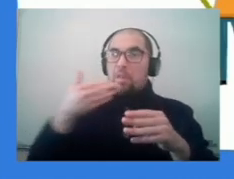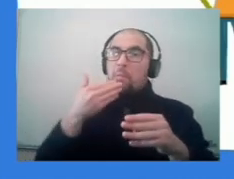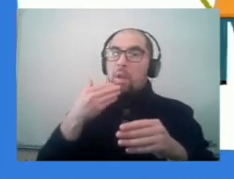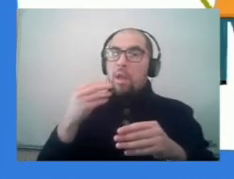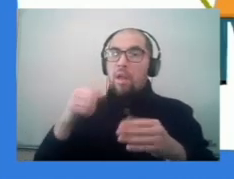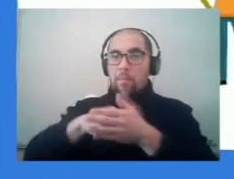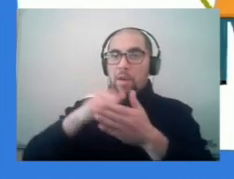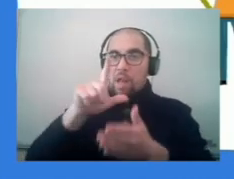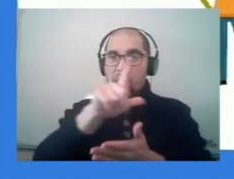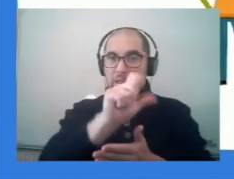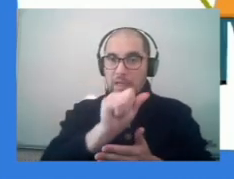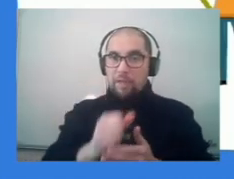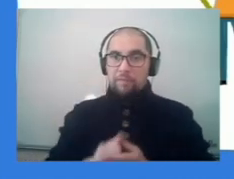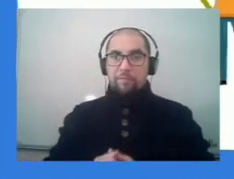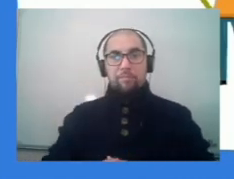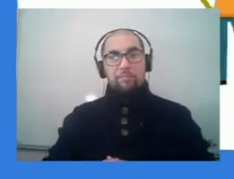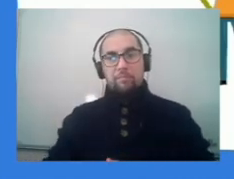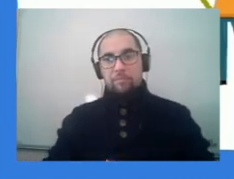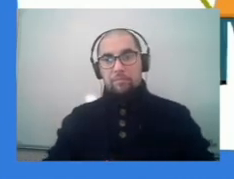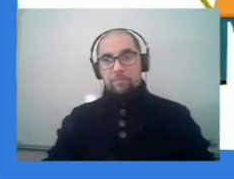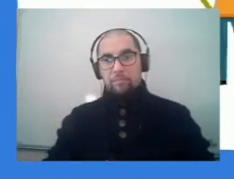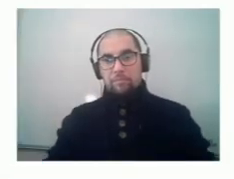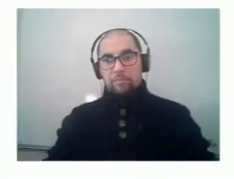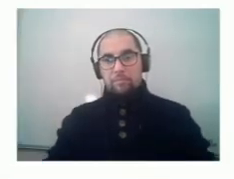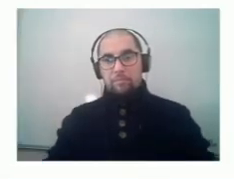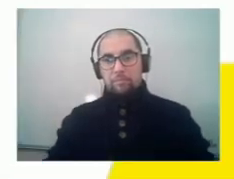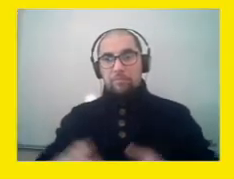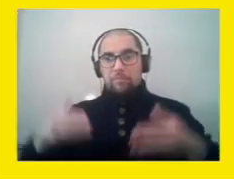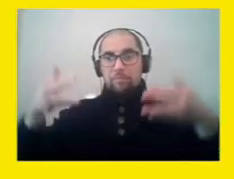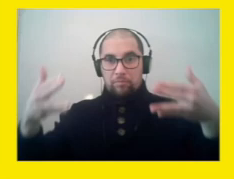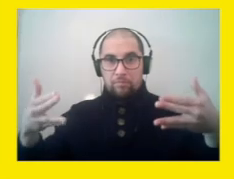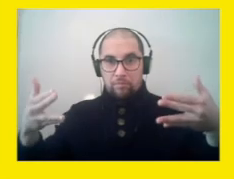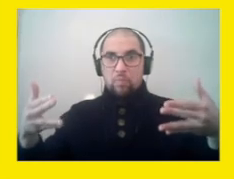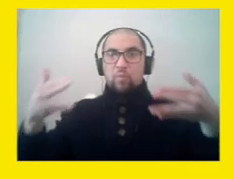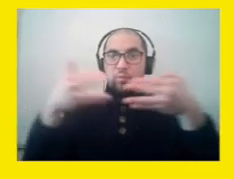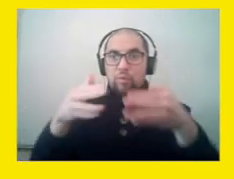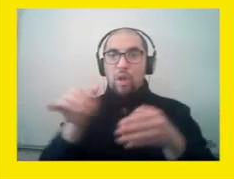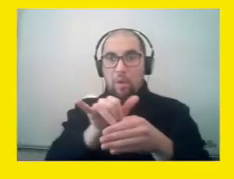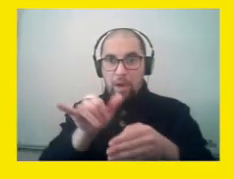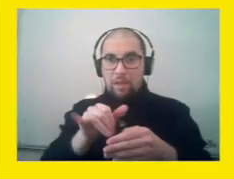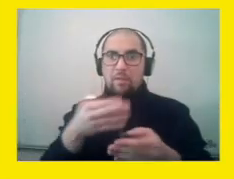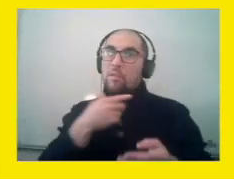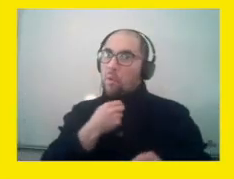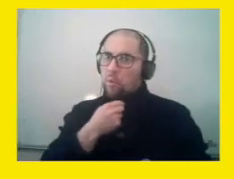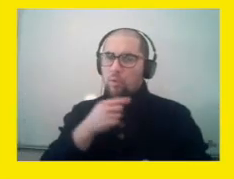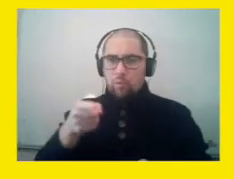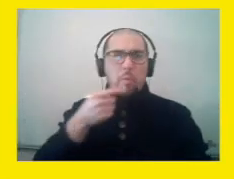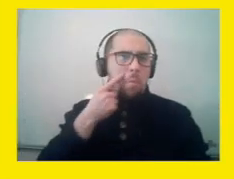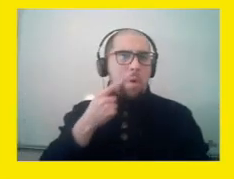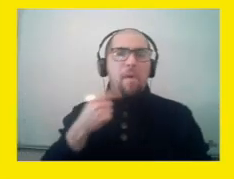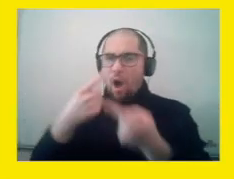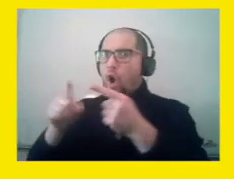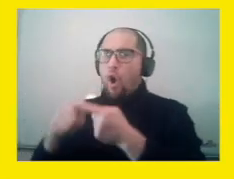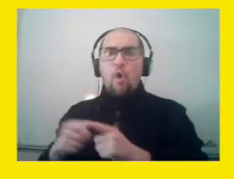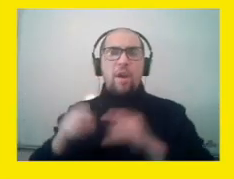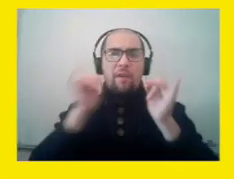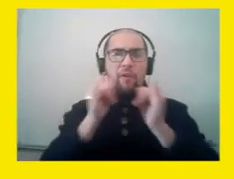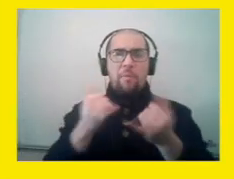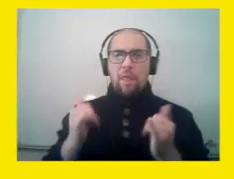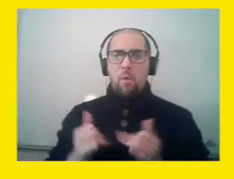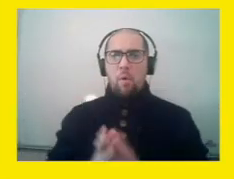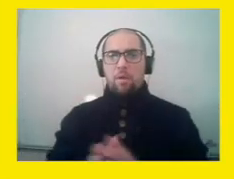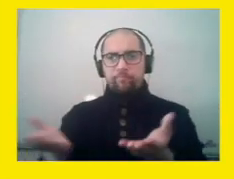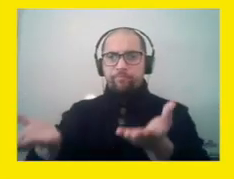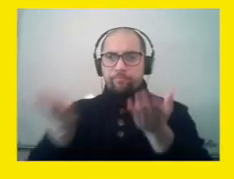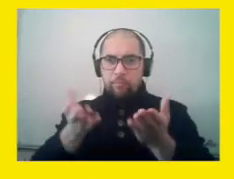Ambas palabras terminan en iña. ¿Te gustó? Te invitamos a probar más formas